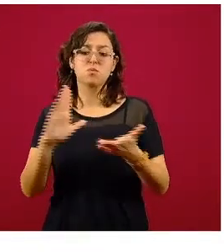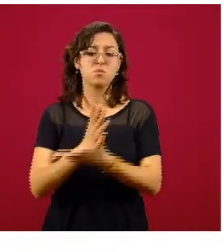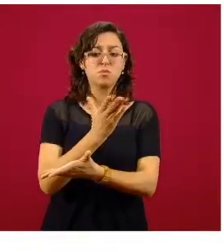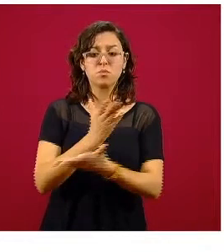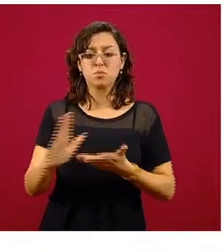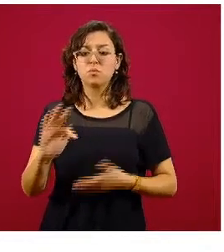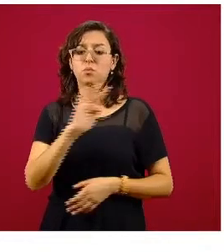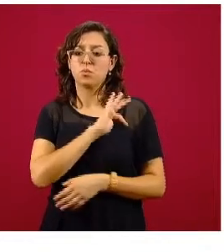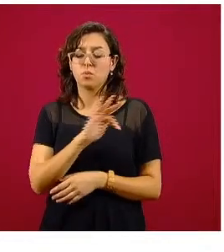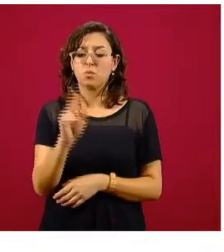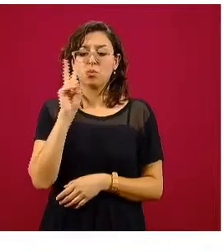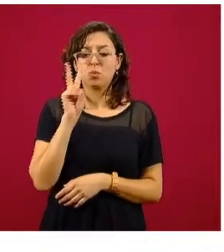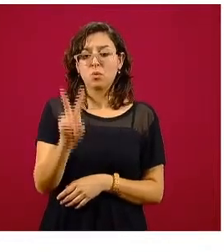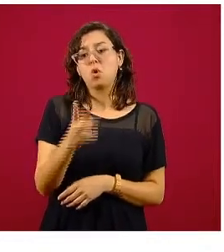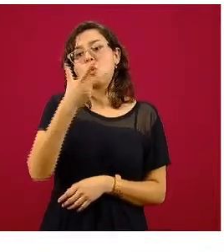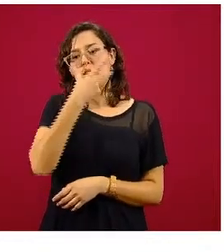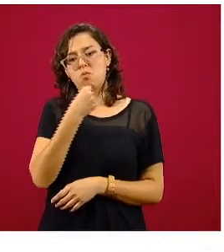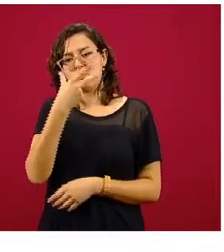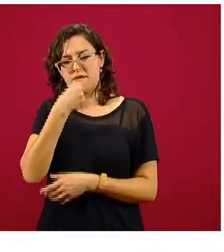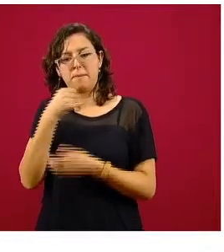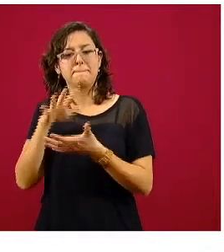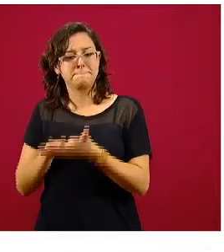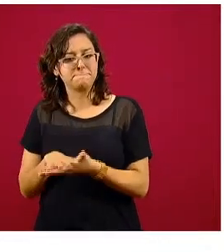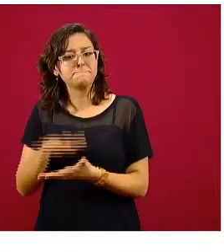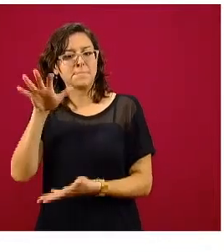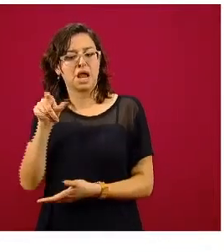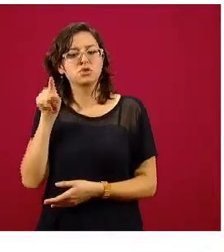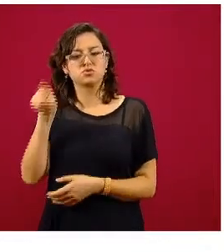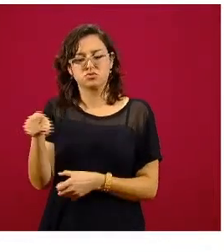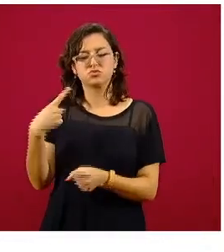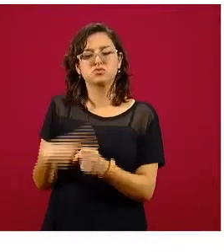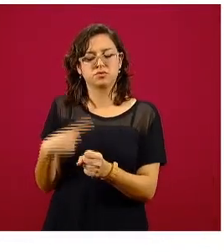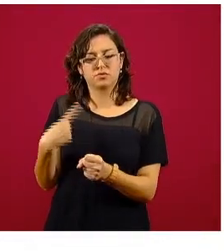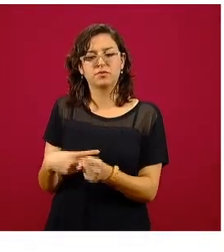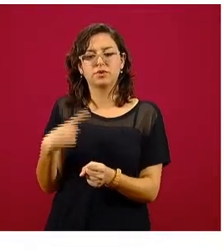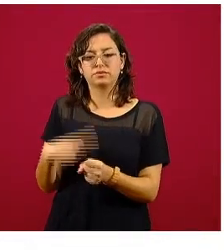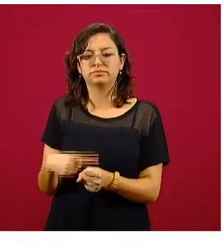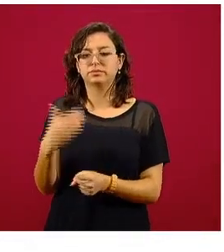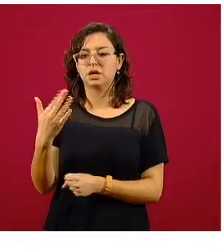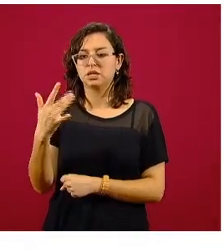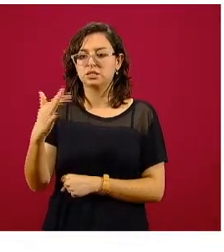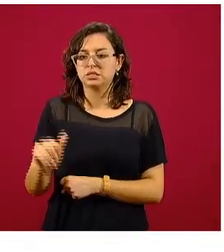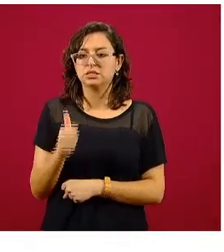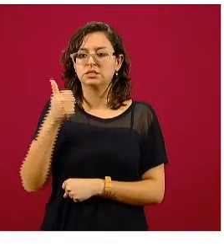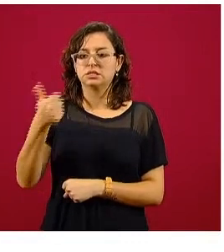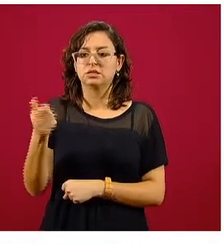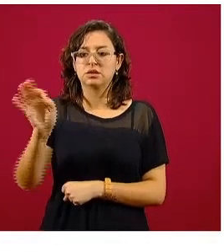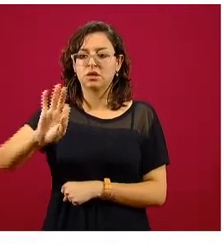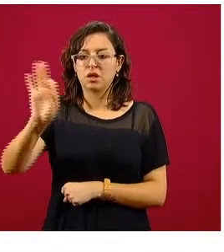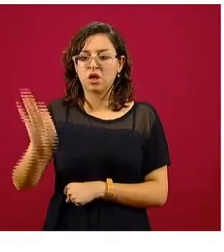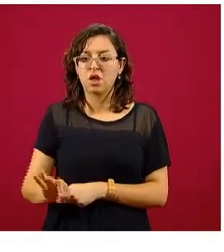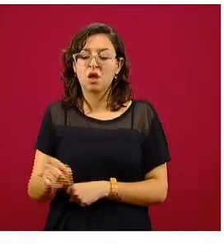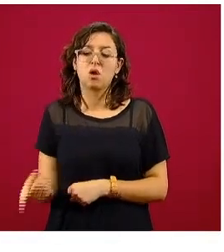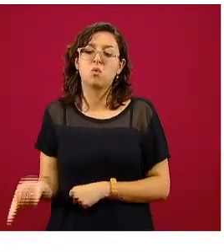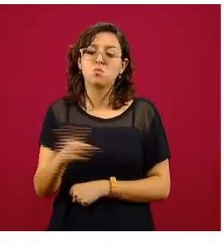los hombres los que tienen la mayor proporción, 56%, solo hay un 44% de